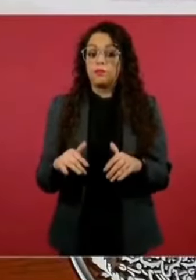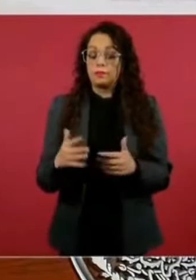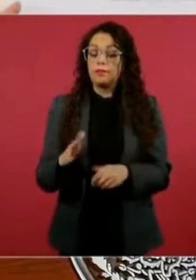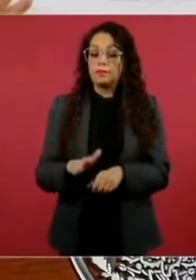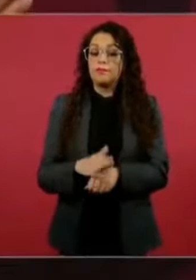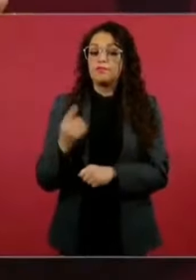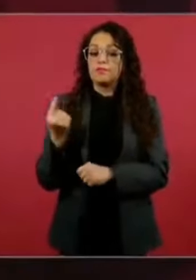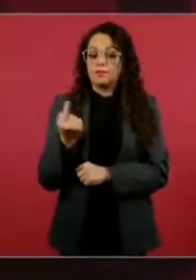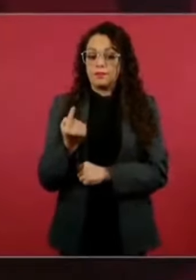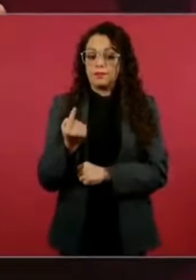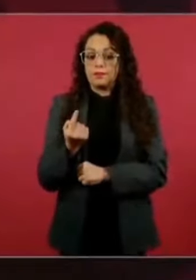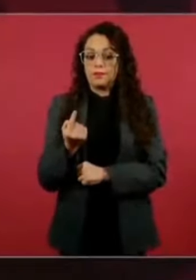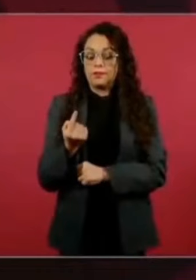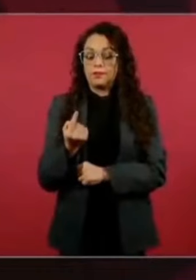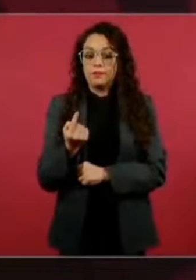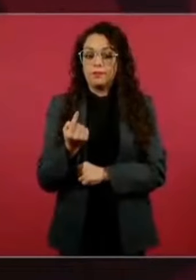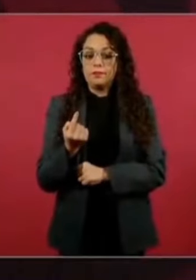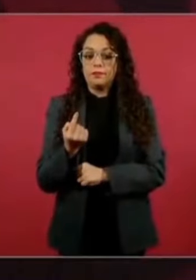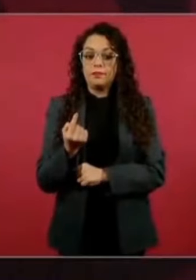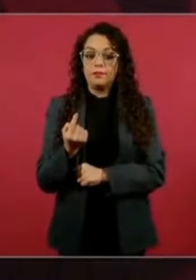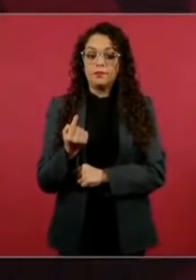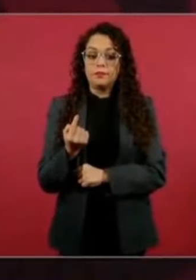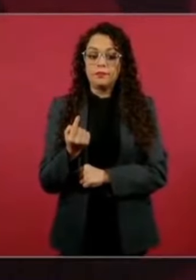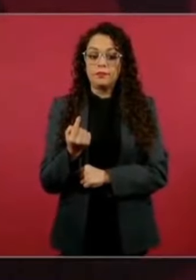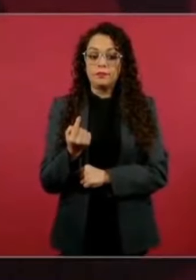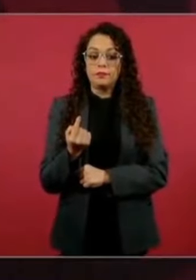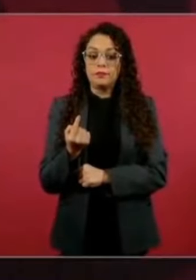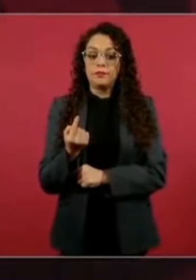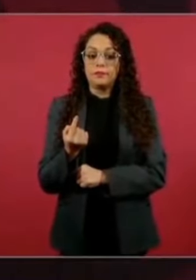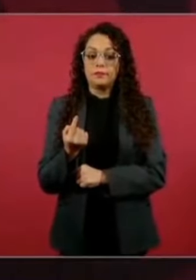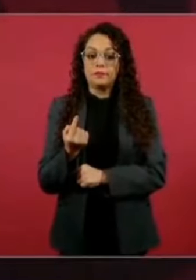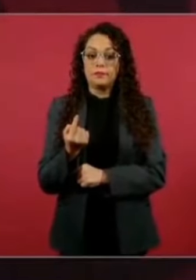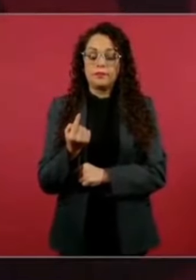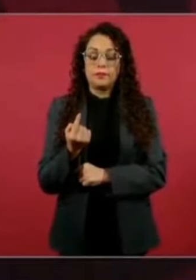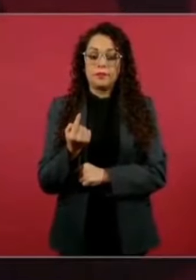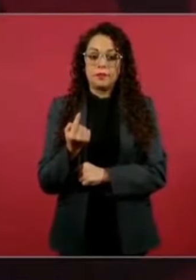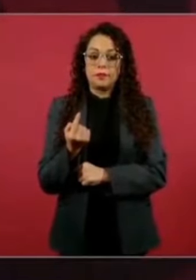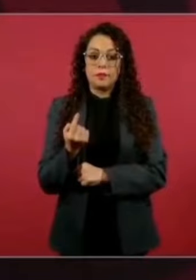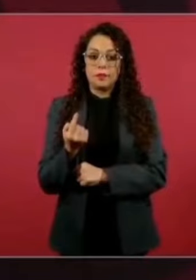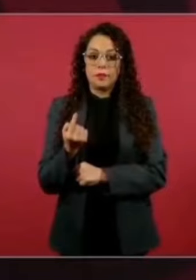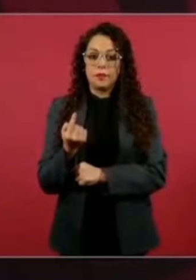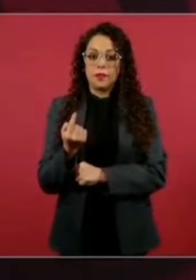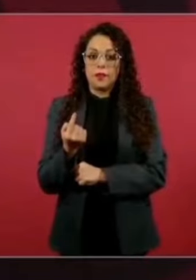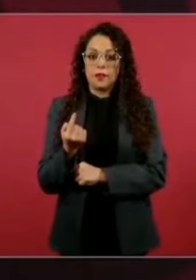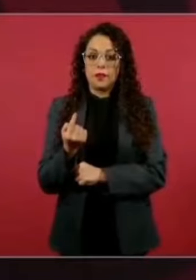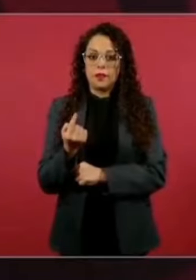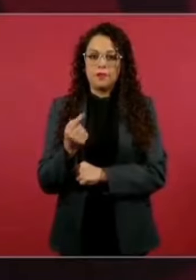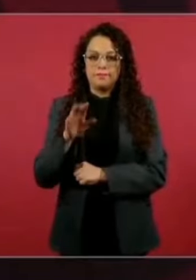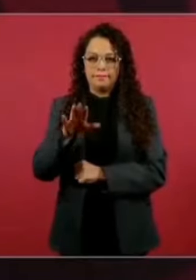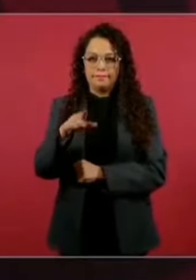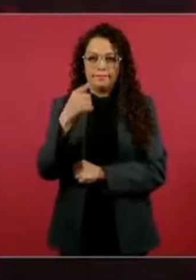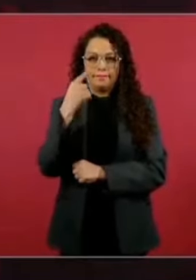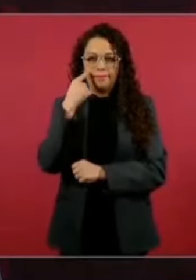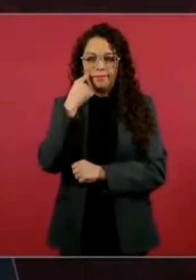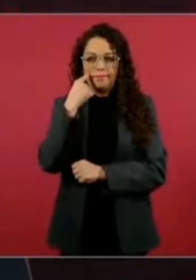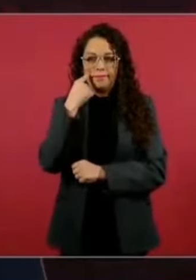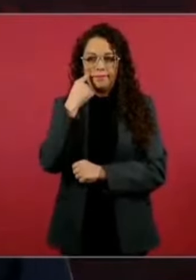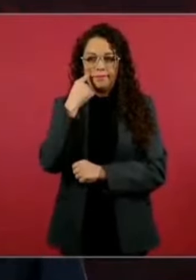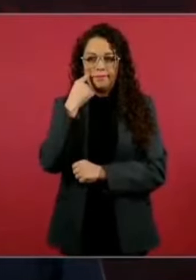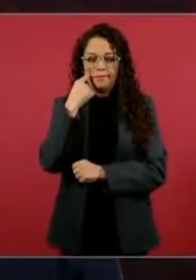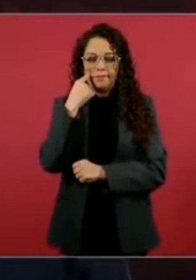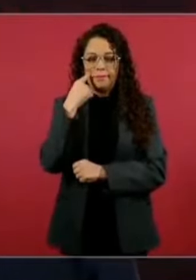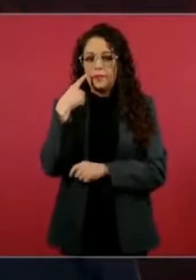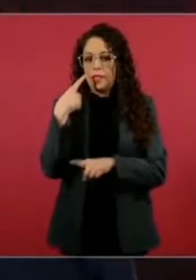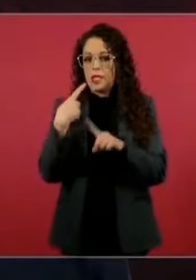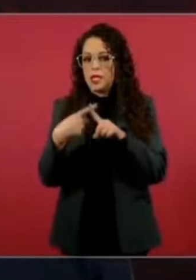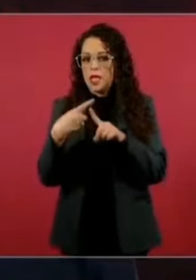los que se acuerdan lo